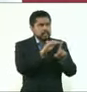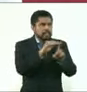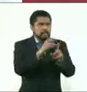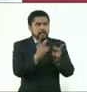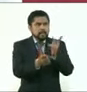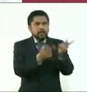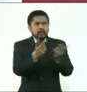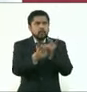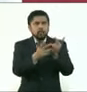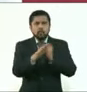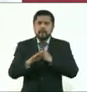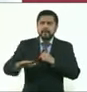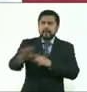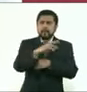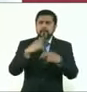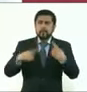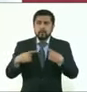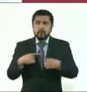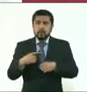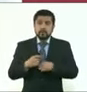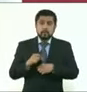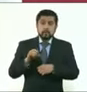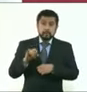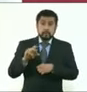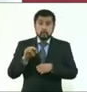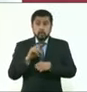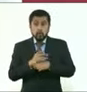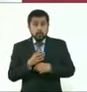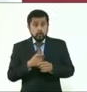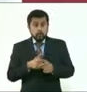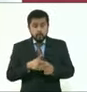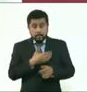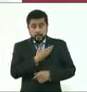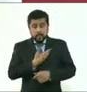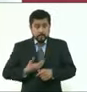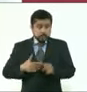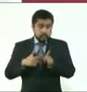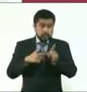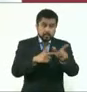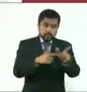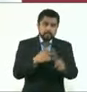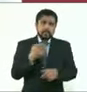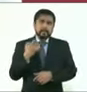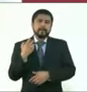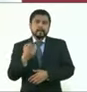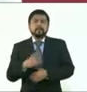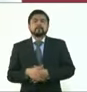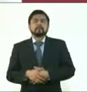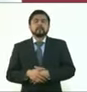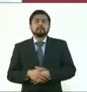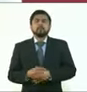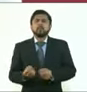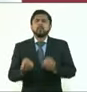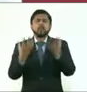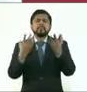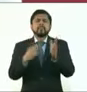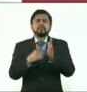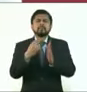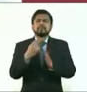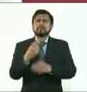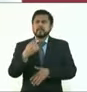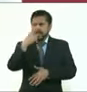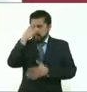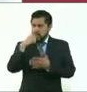me da muchísimo gusto que se haya reconocido este número de firmas. Fueron más de 10